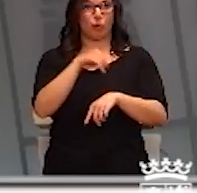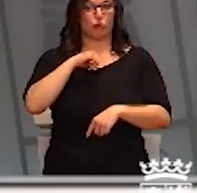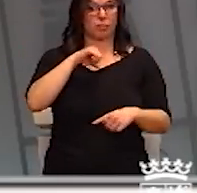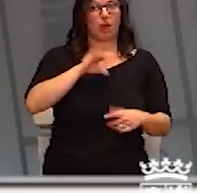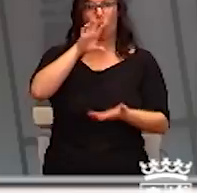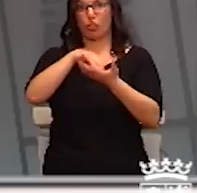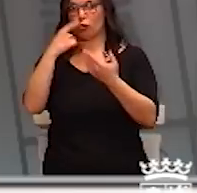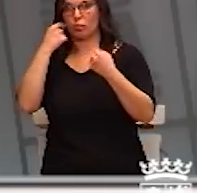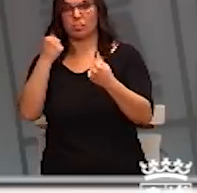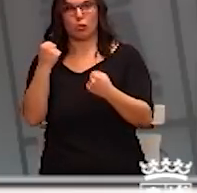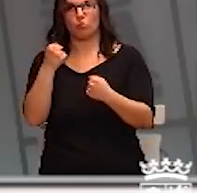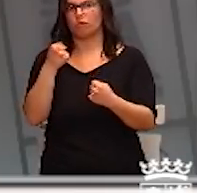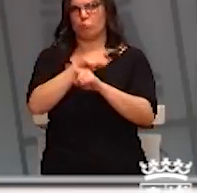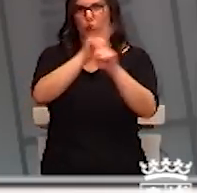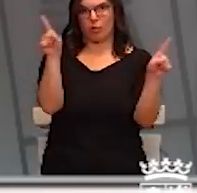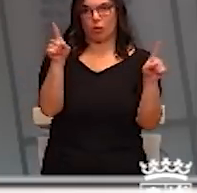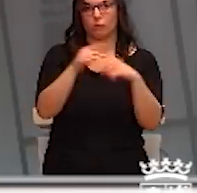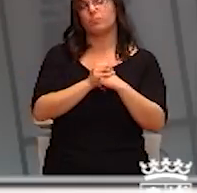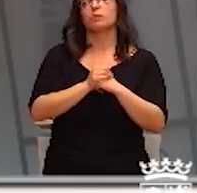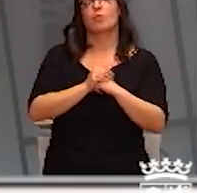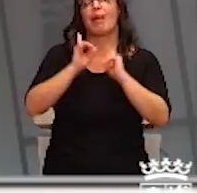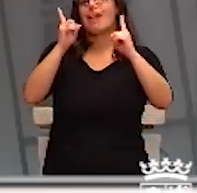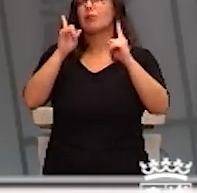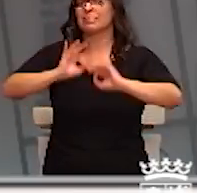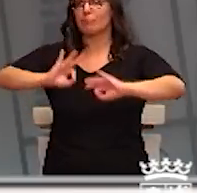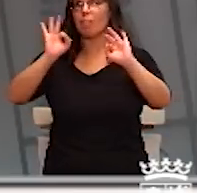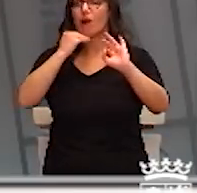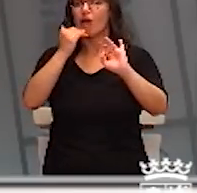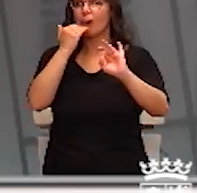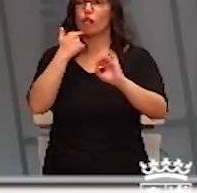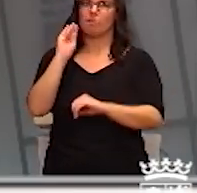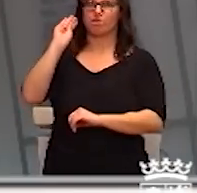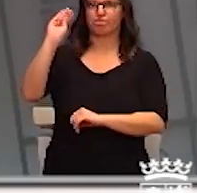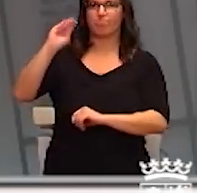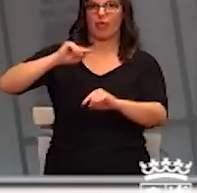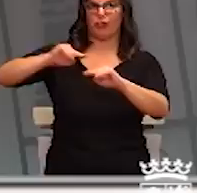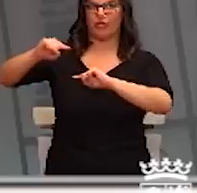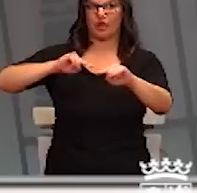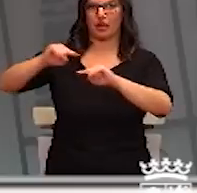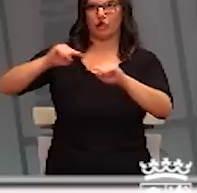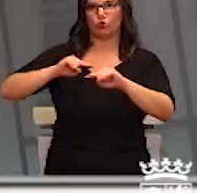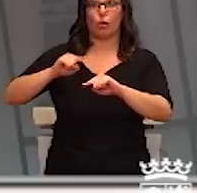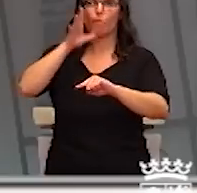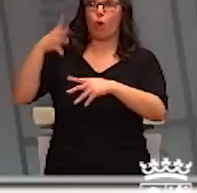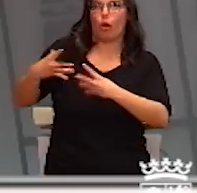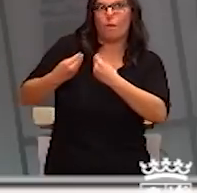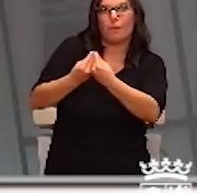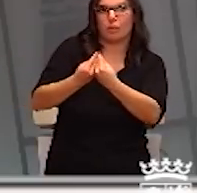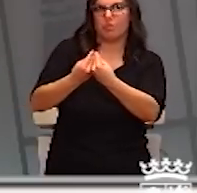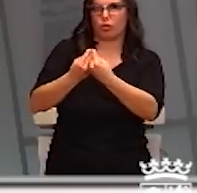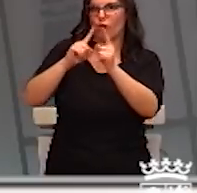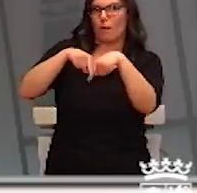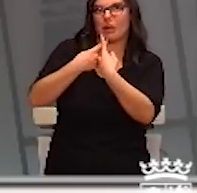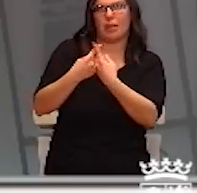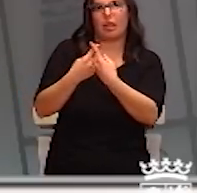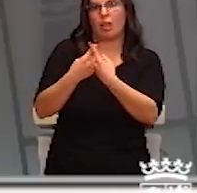salud, salvo aquellos casos especiales que entenderán fácilmente por acompañamiento a familiares